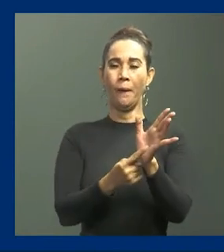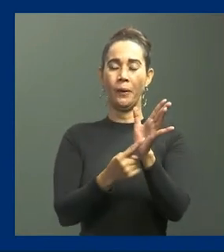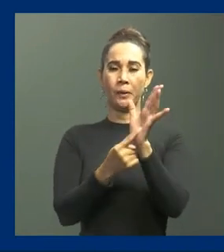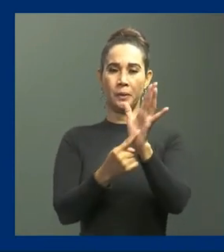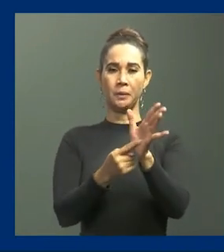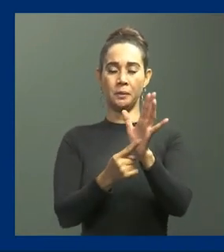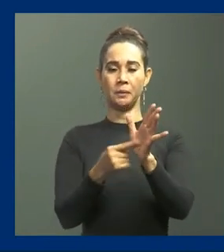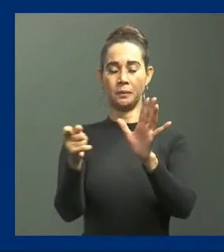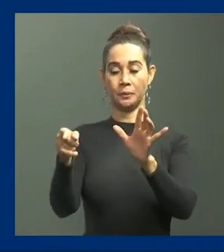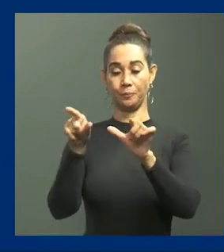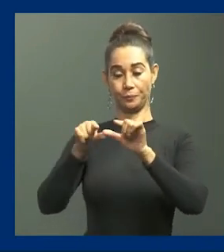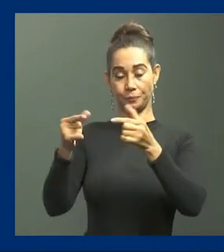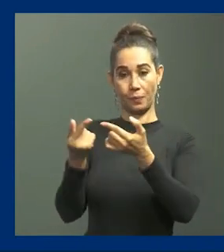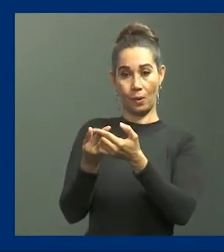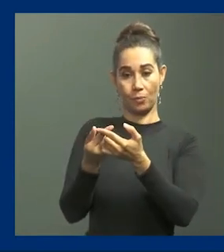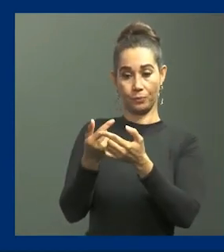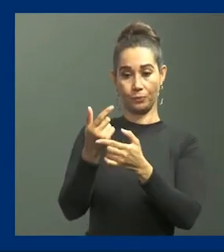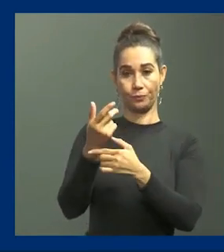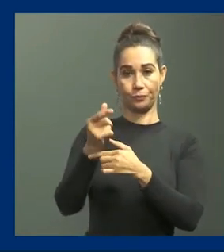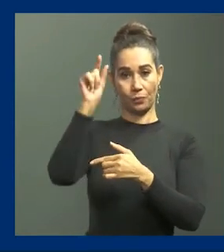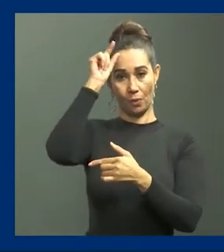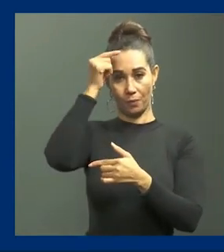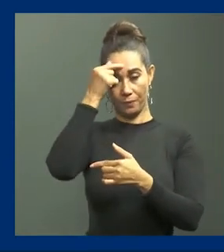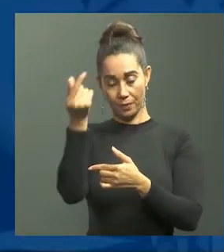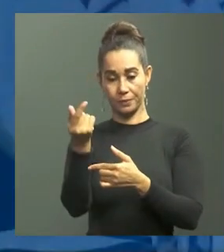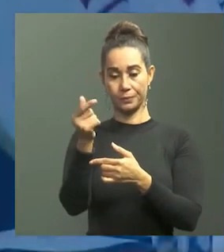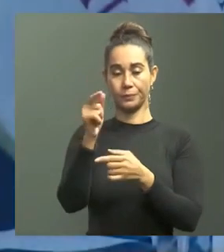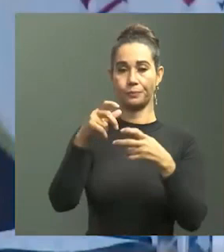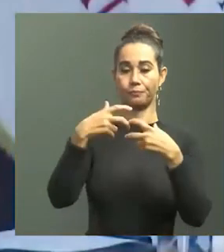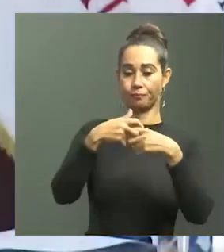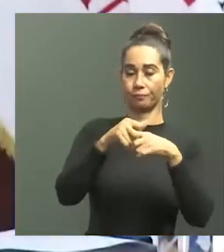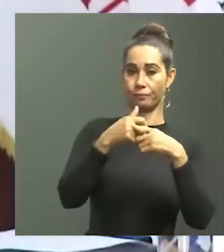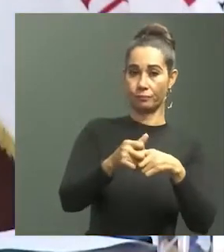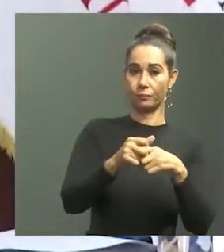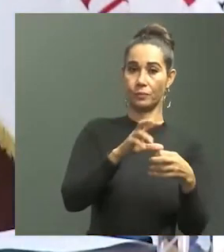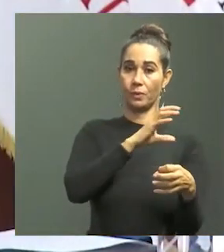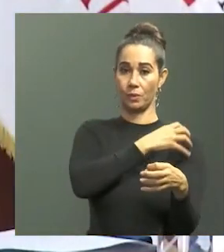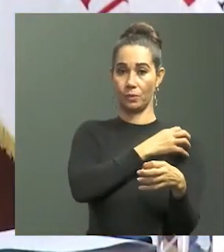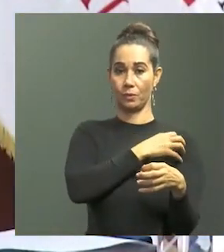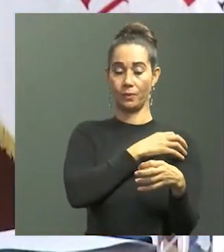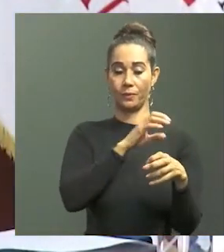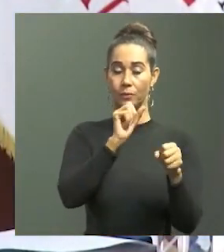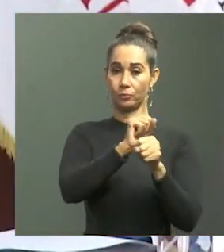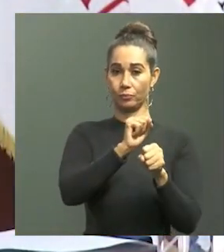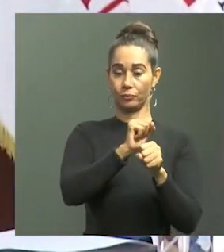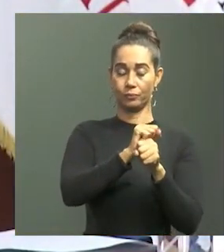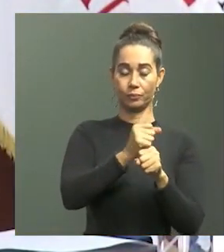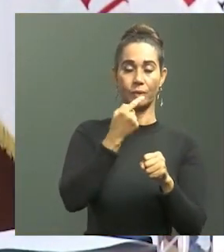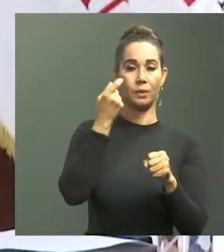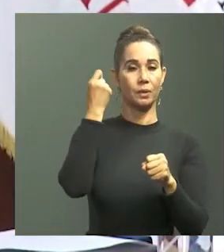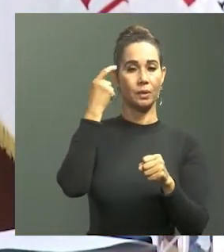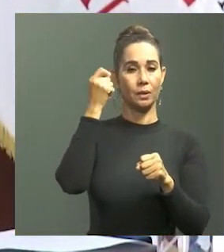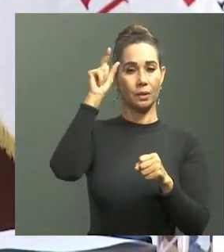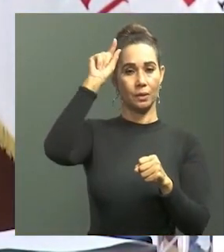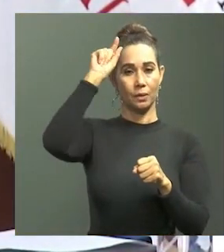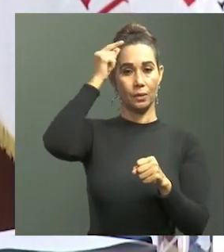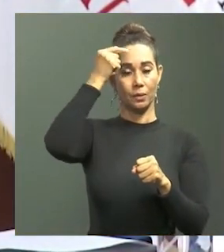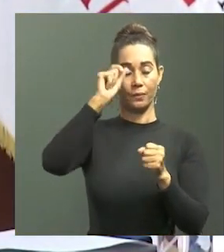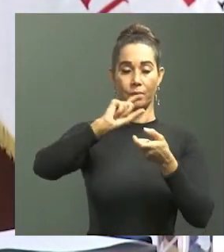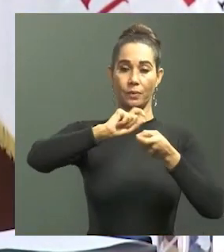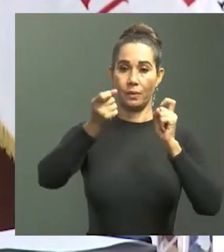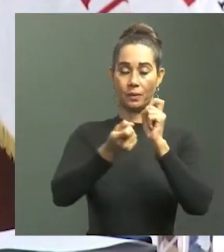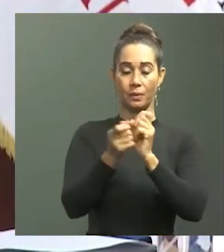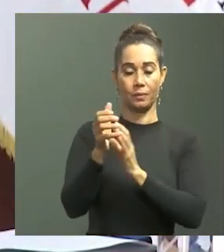de los actores del tripartismo que entendieron que el gobierno del cambio, presidido